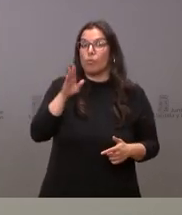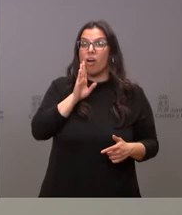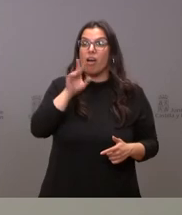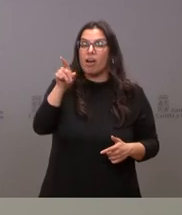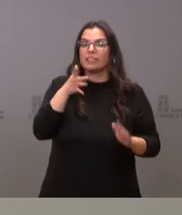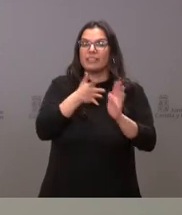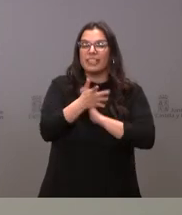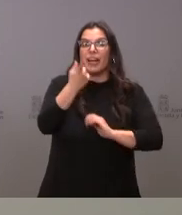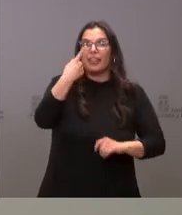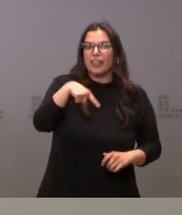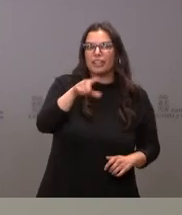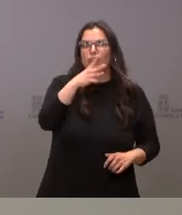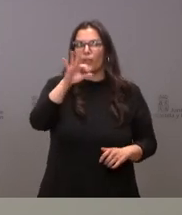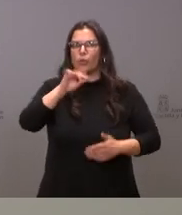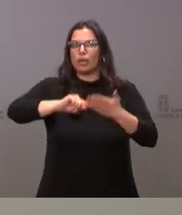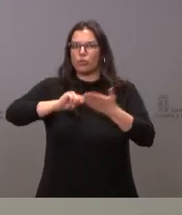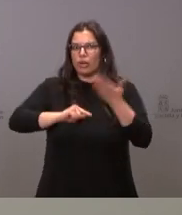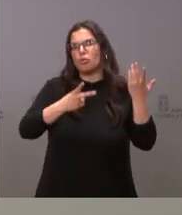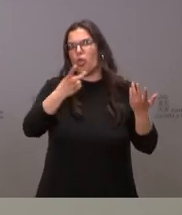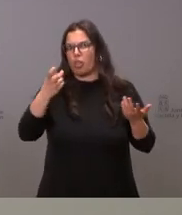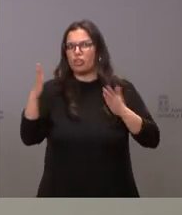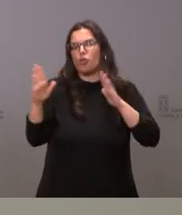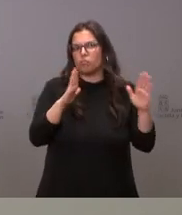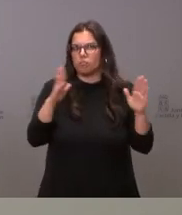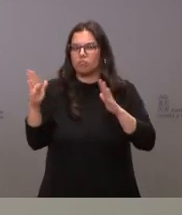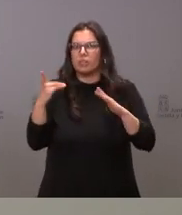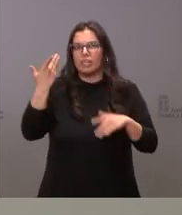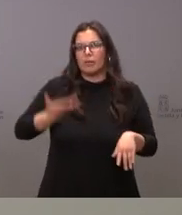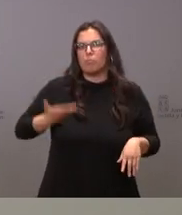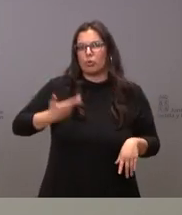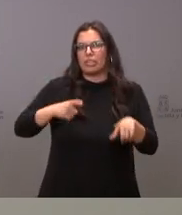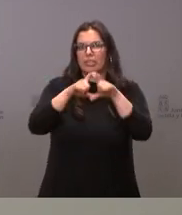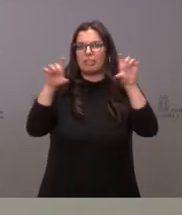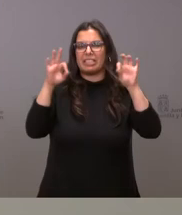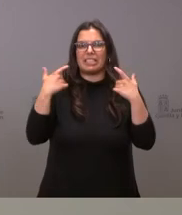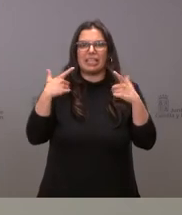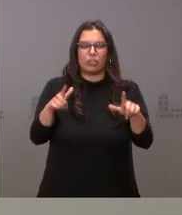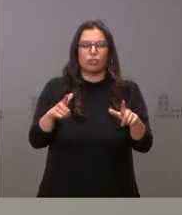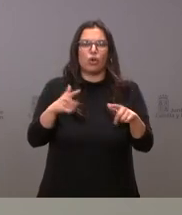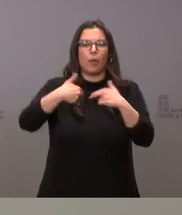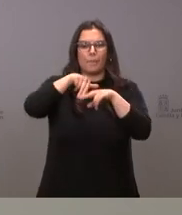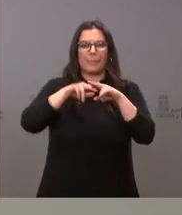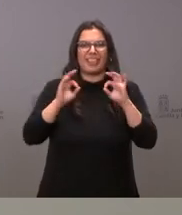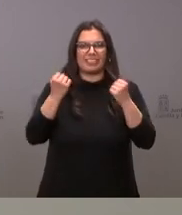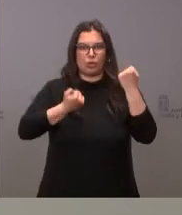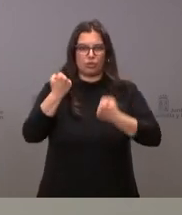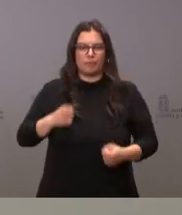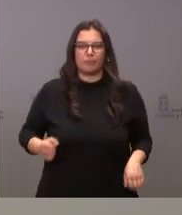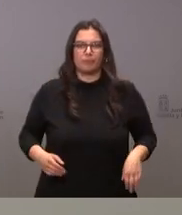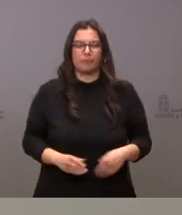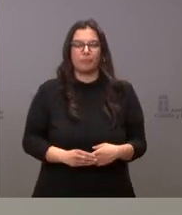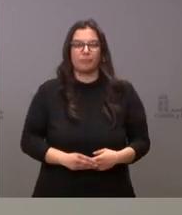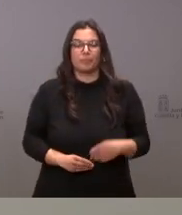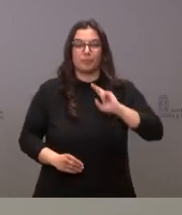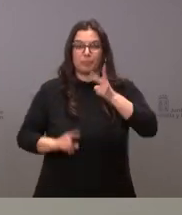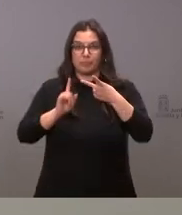hablando de 150 a 200 puestos de trabajo en una importante empresa del sector de componentes del automóvil y